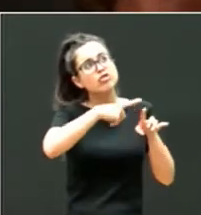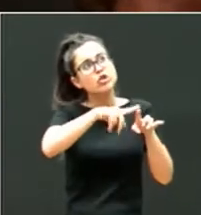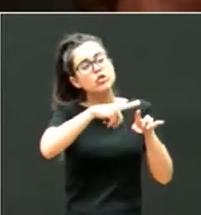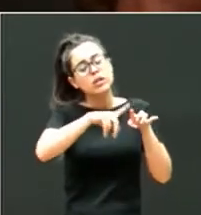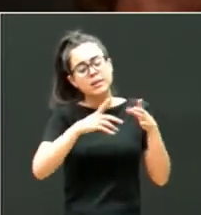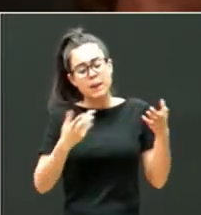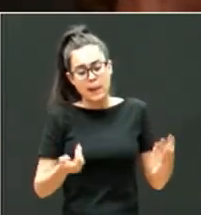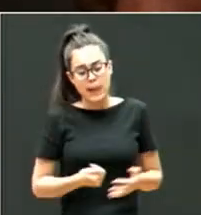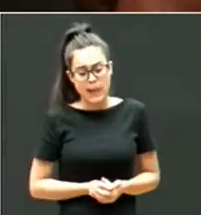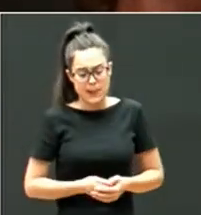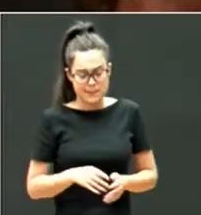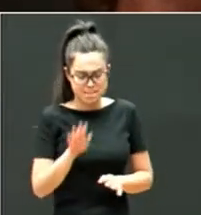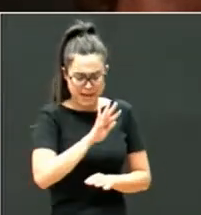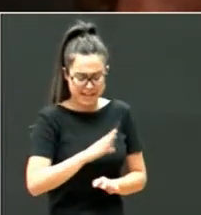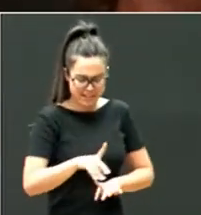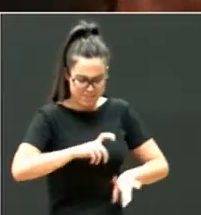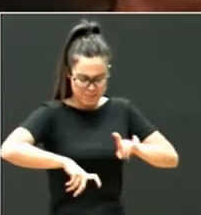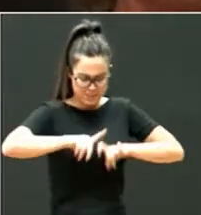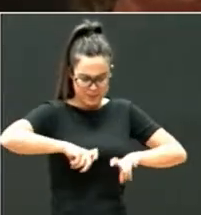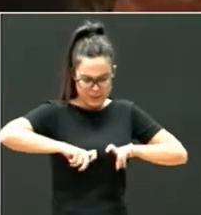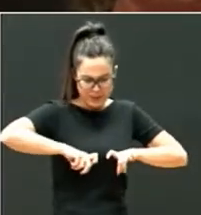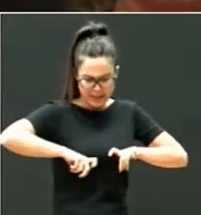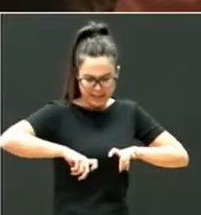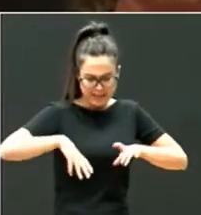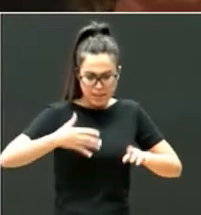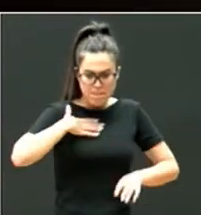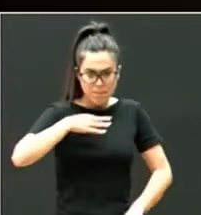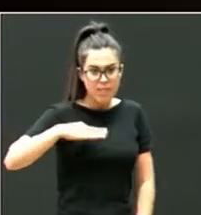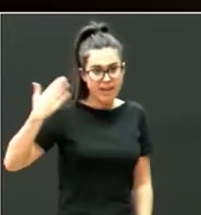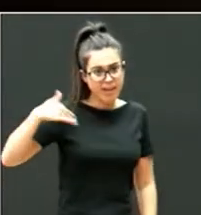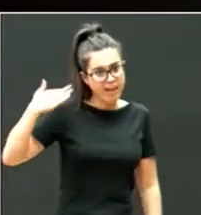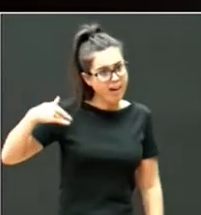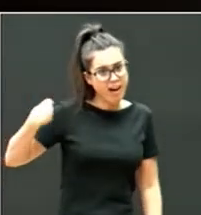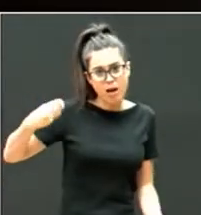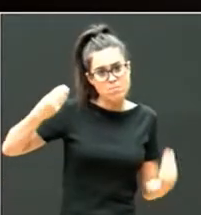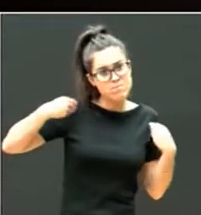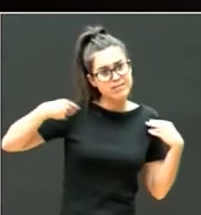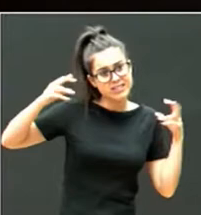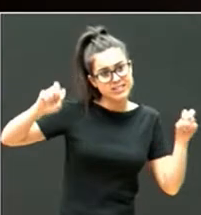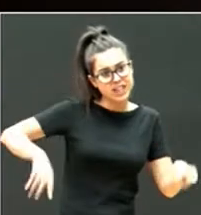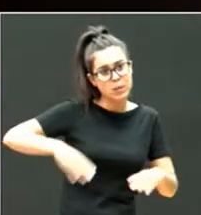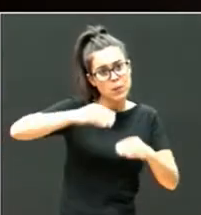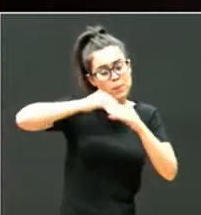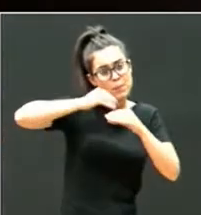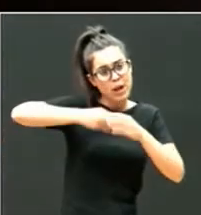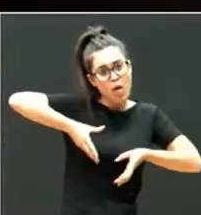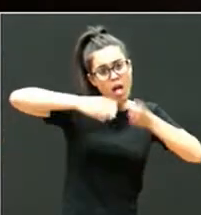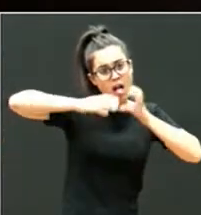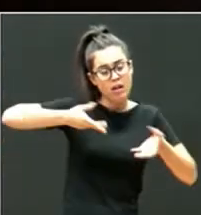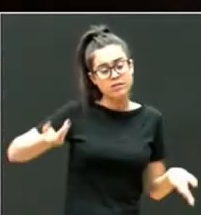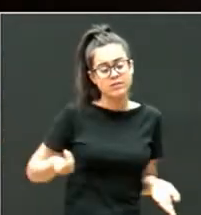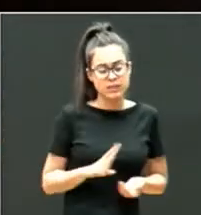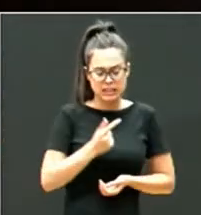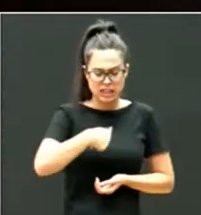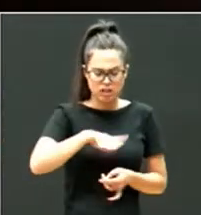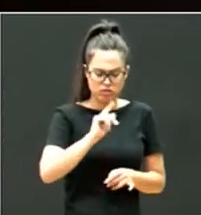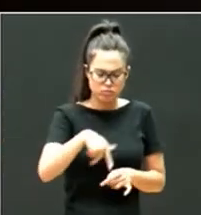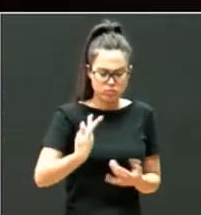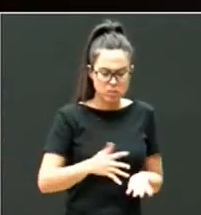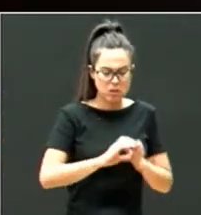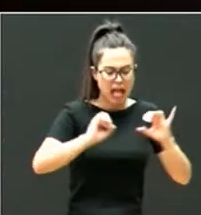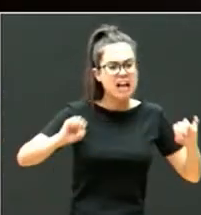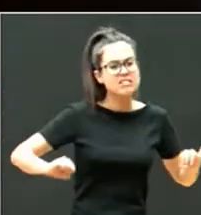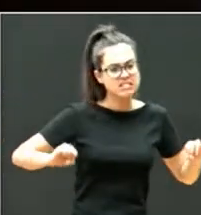posiblemente no haya vivido, yo creo que a él y a nosotros nos ayudan a ir asentándonos para dar los